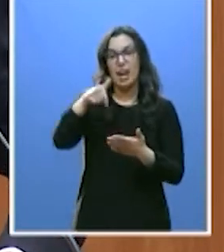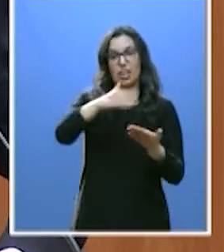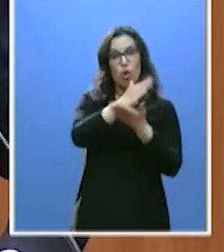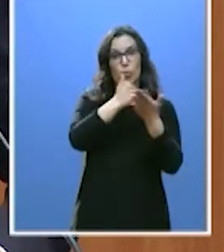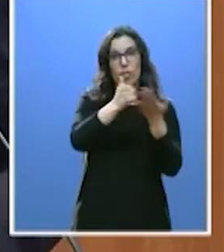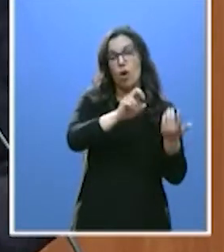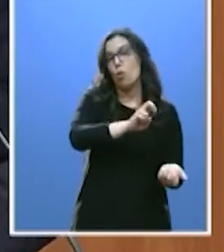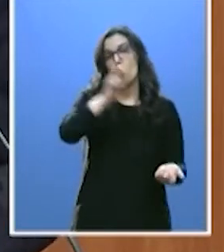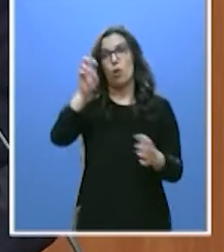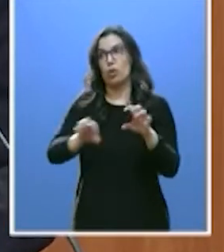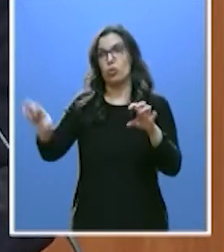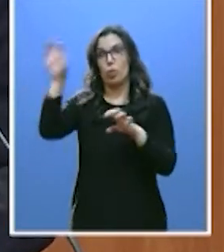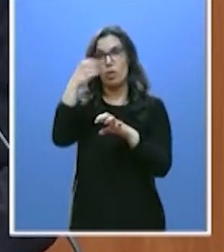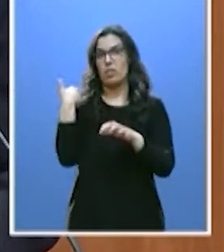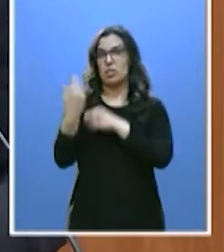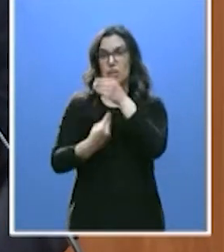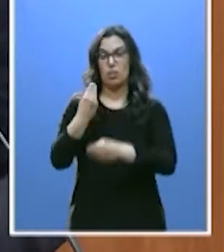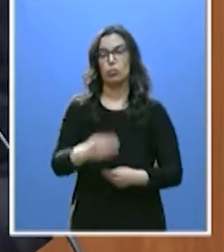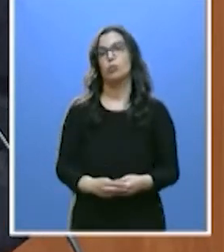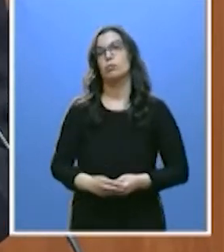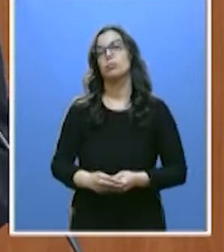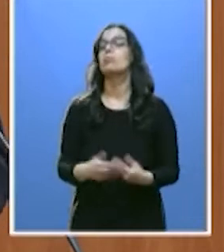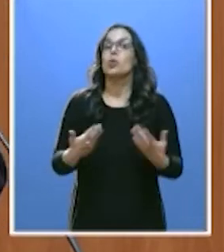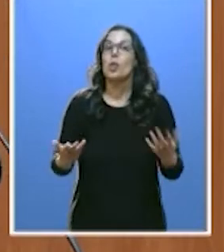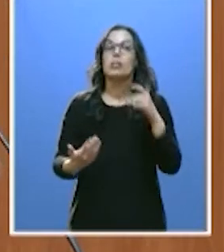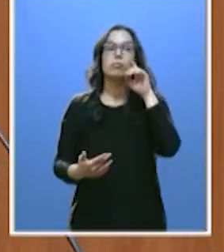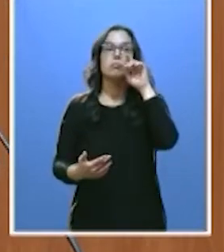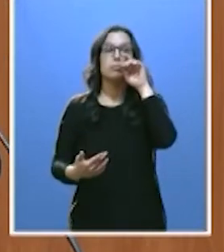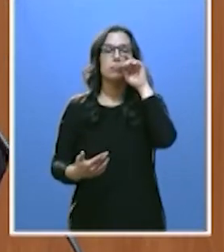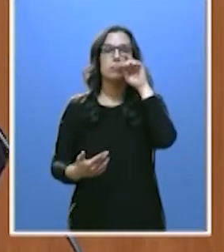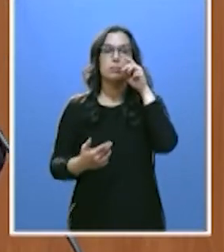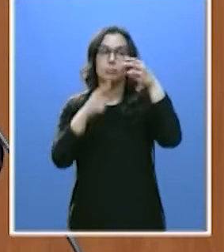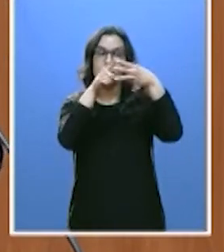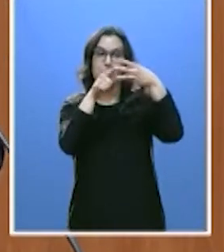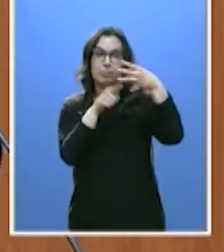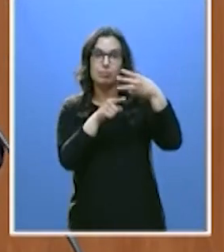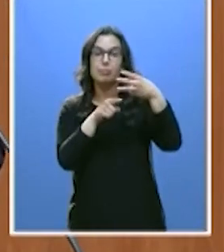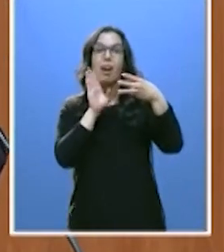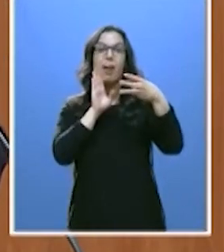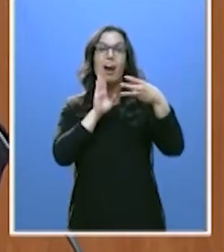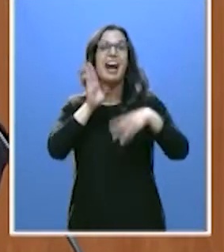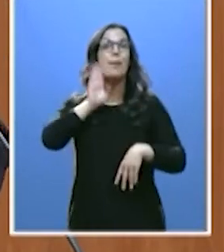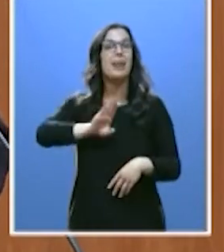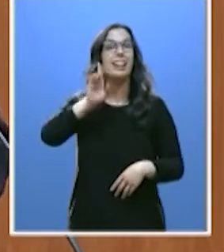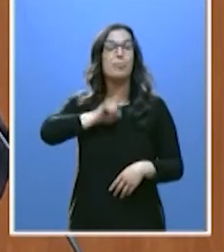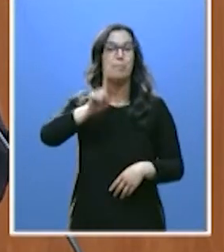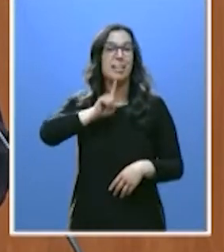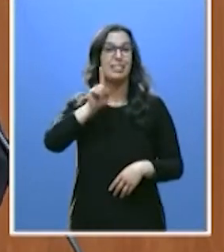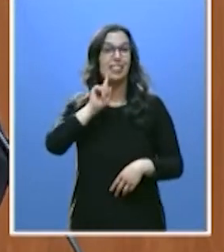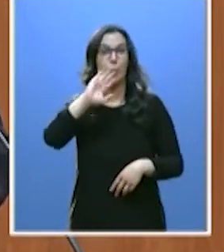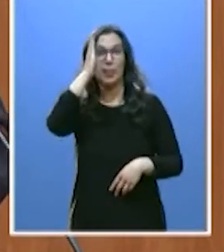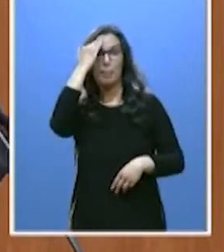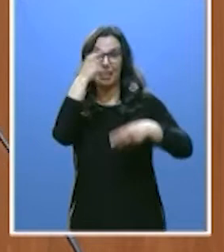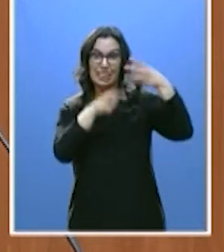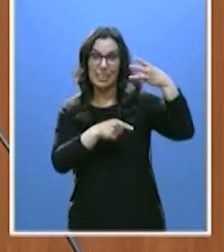aplicado con continuidad. Así pues, hemos desmontado estas tres mentiras principales. Vayamos